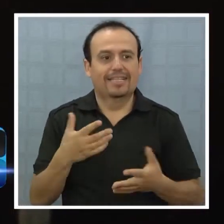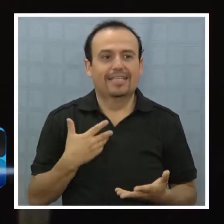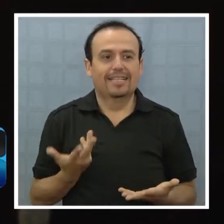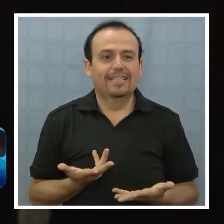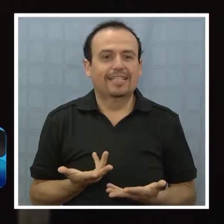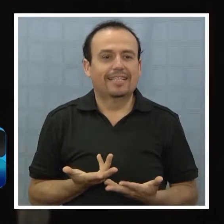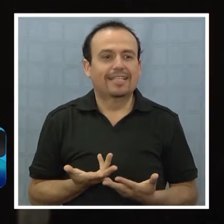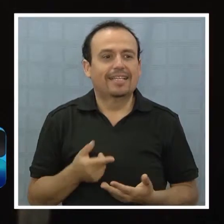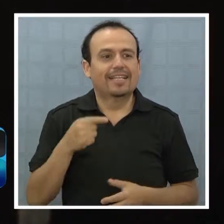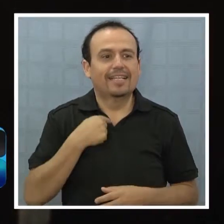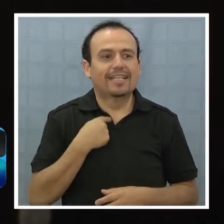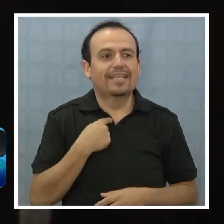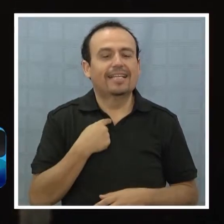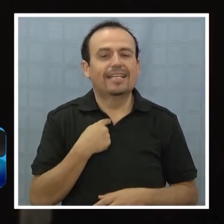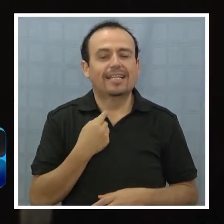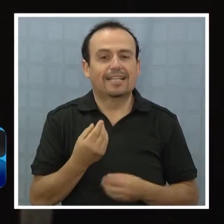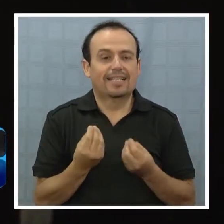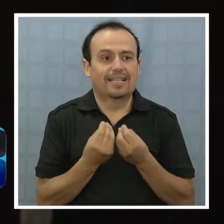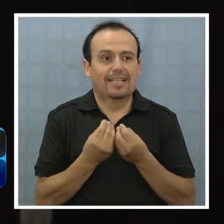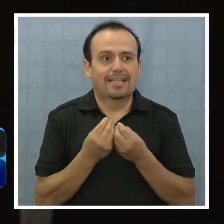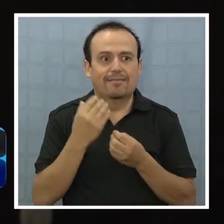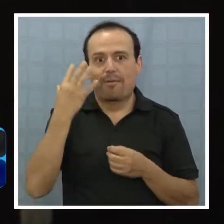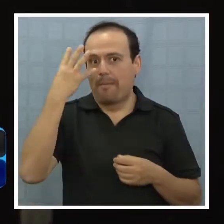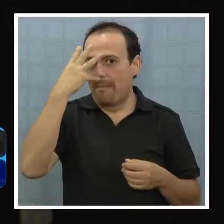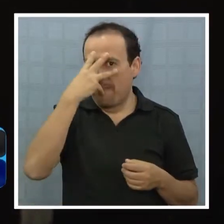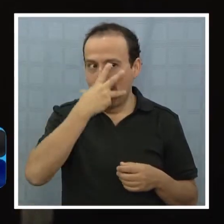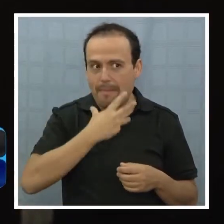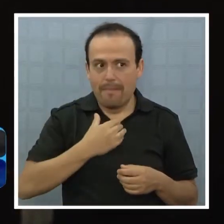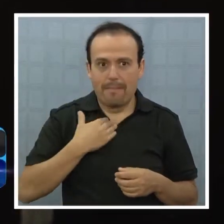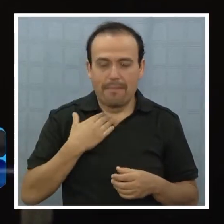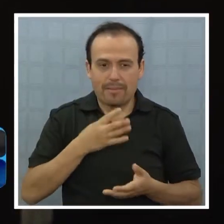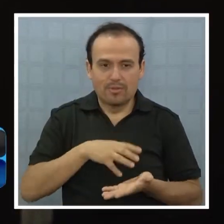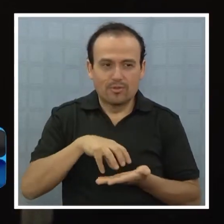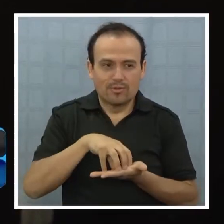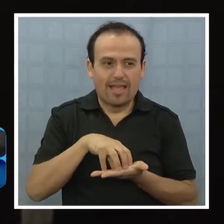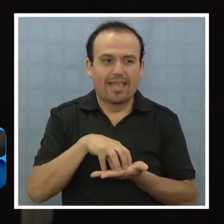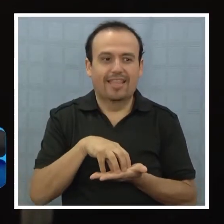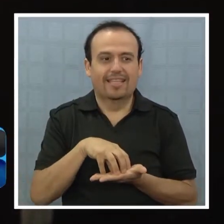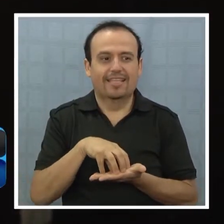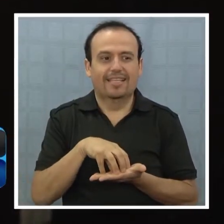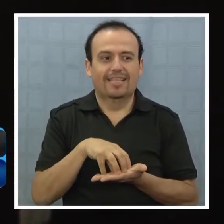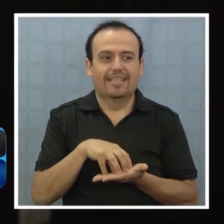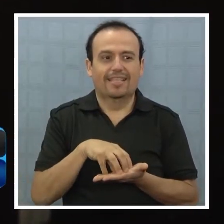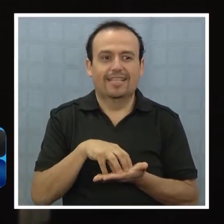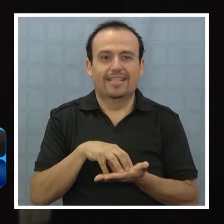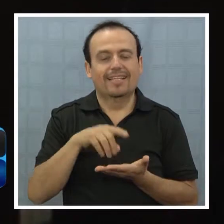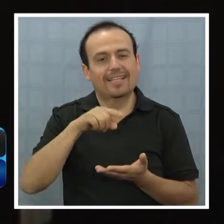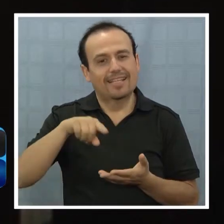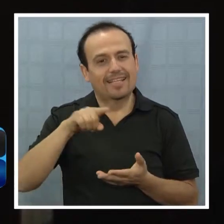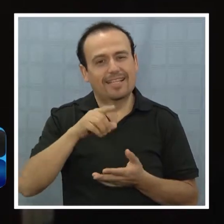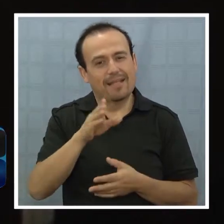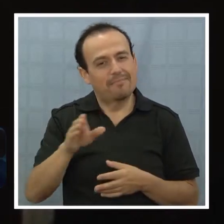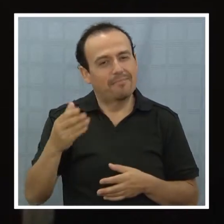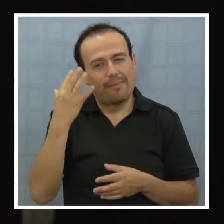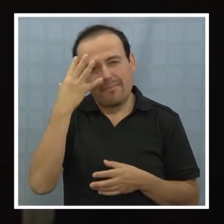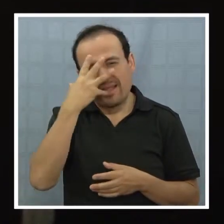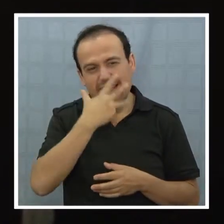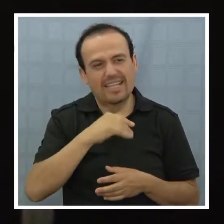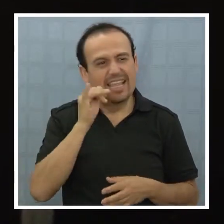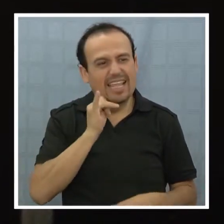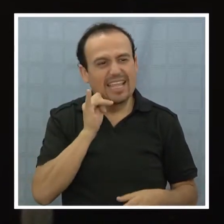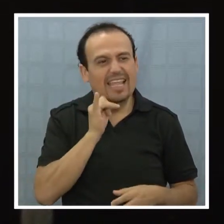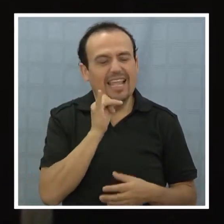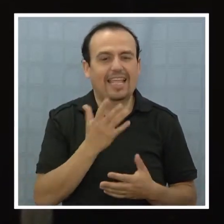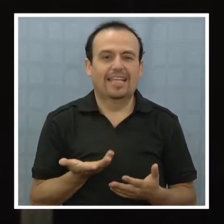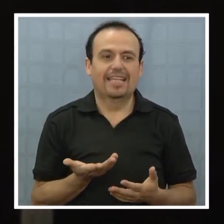Entonces, esto para mí es algo maravilloso para mi ciudad, para toda esta gente maravillosa de Iquique,